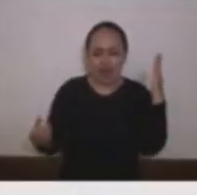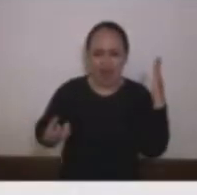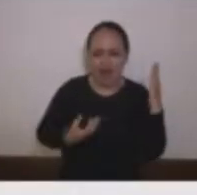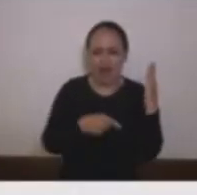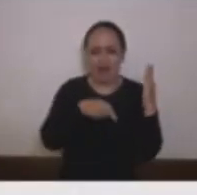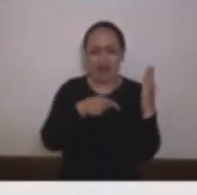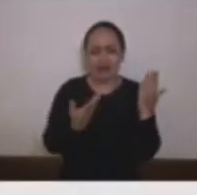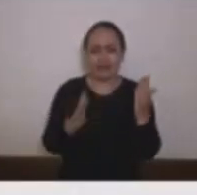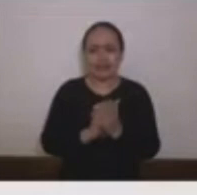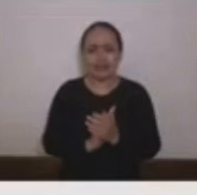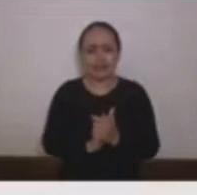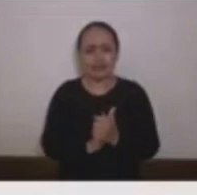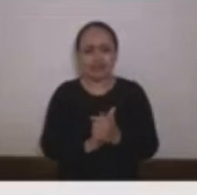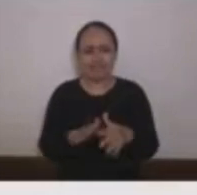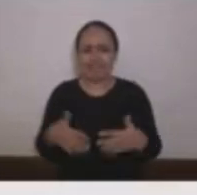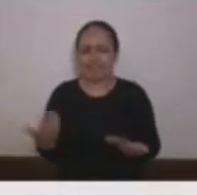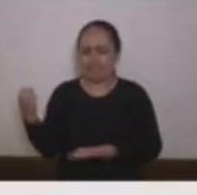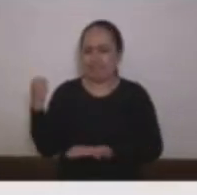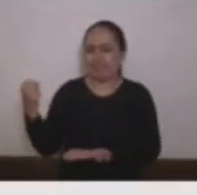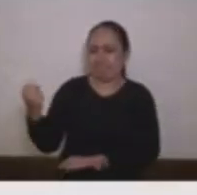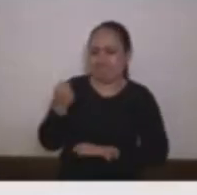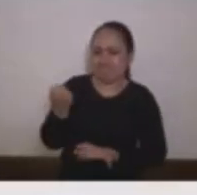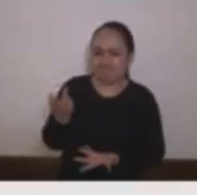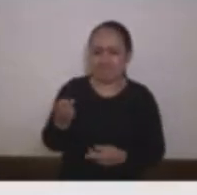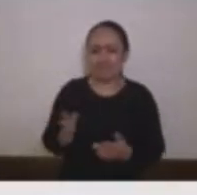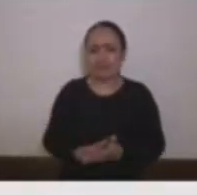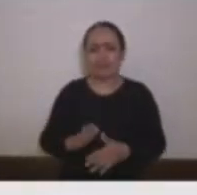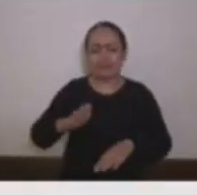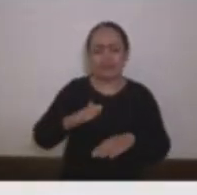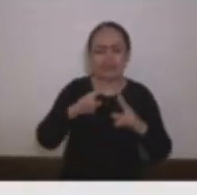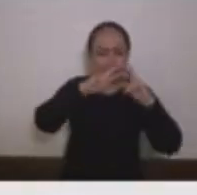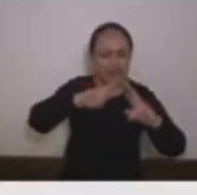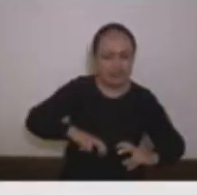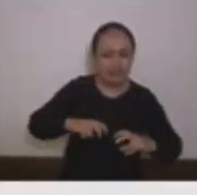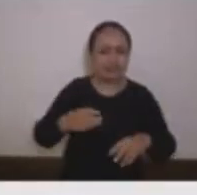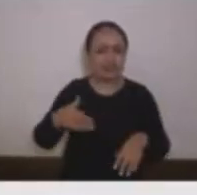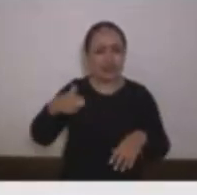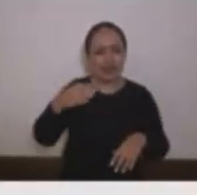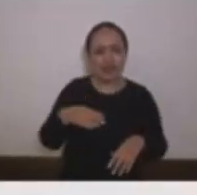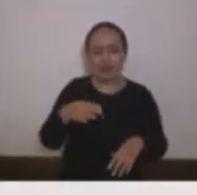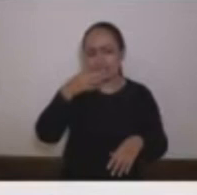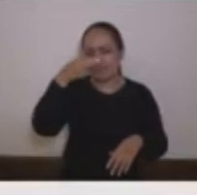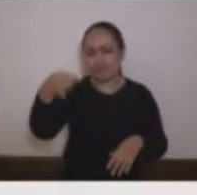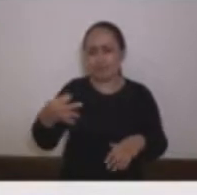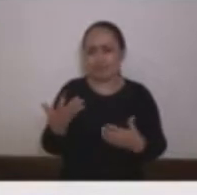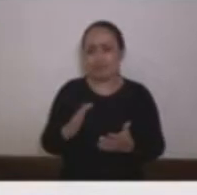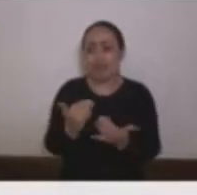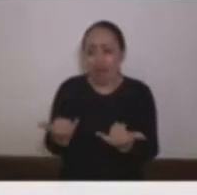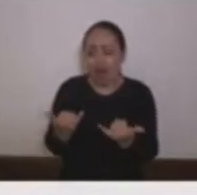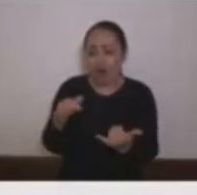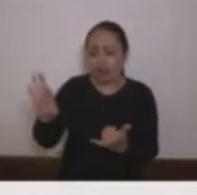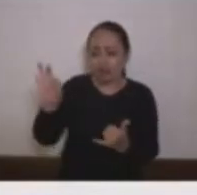liberales socialdemócratas en cabeza de Eugenio Prieto en cabeza del señor Luis Carlos Ochoa exdiputado que ahora ha sido electo como